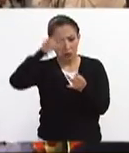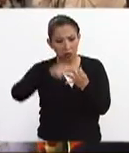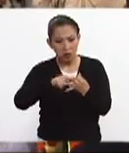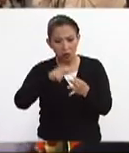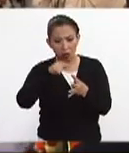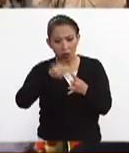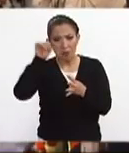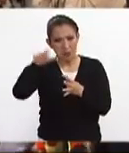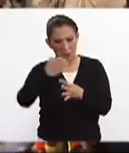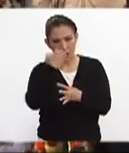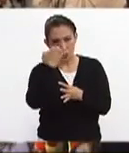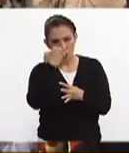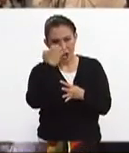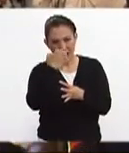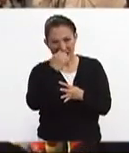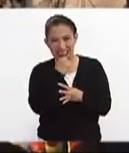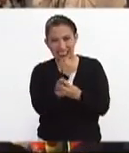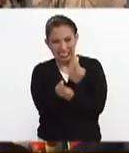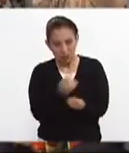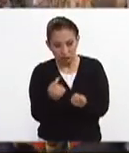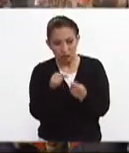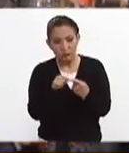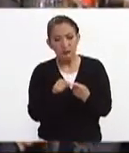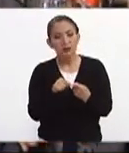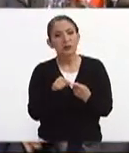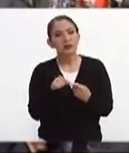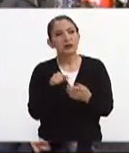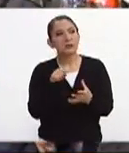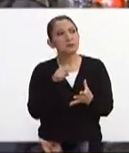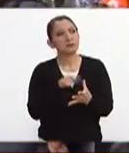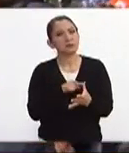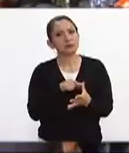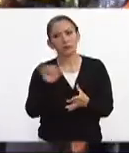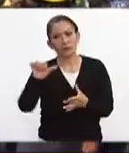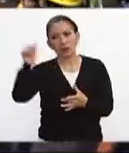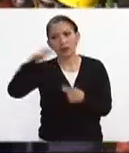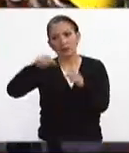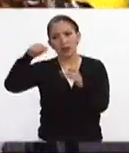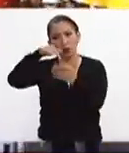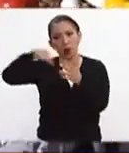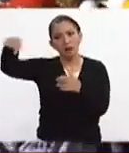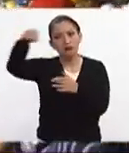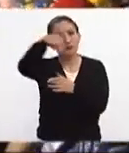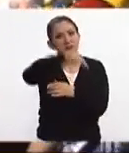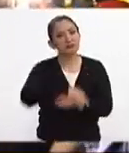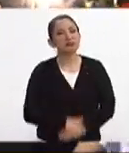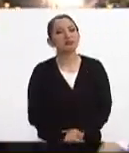la propia escuela Enrique Véxamel y otros puntos de la ciudad.